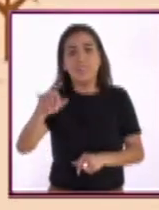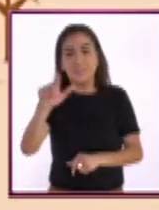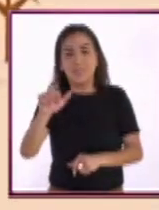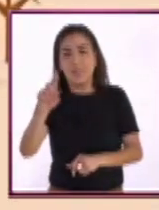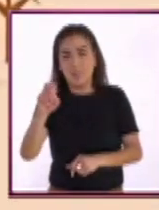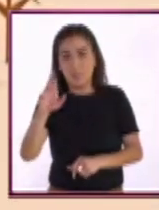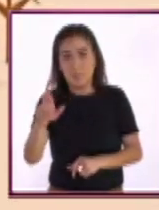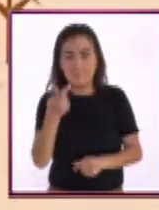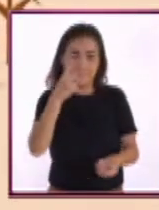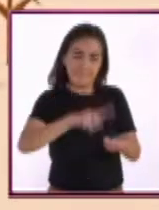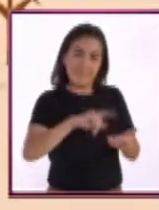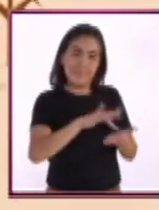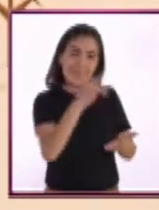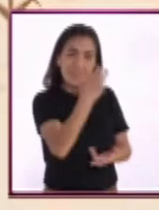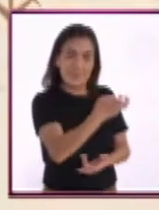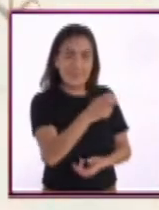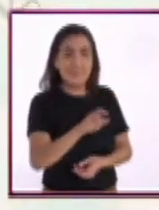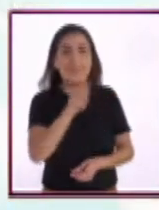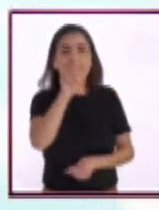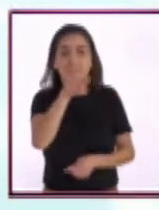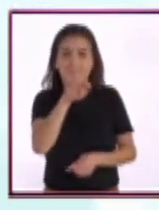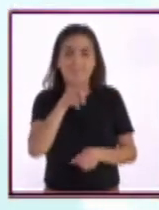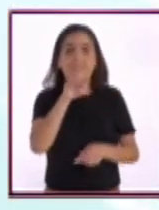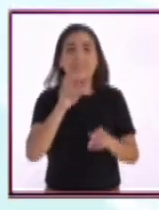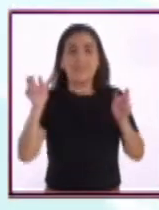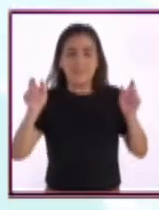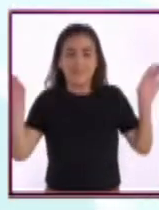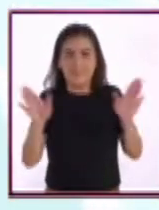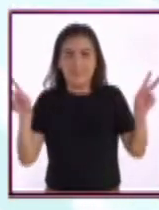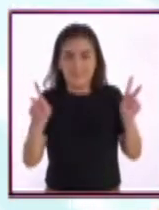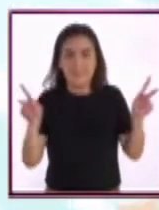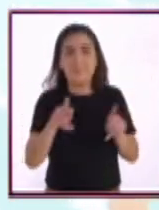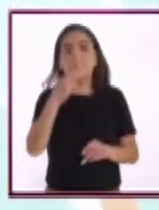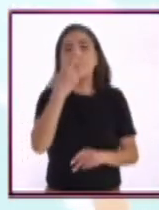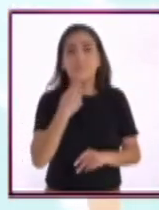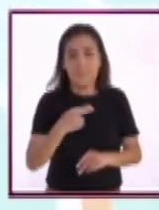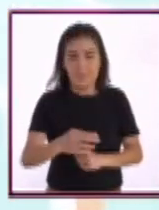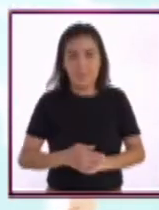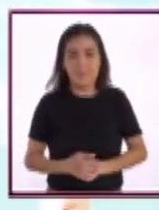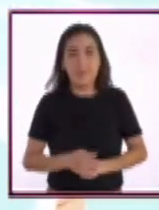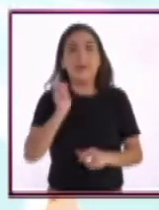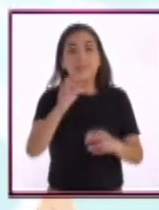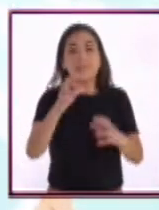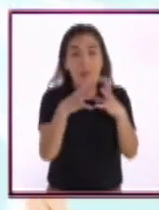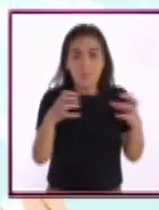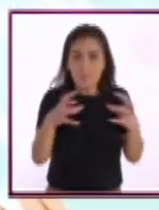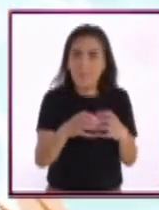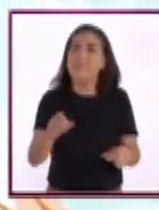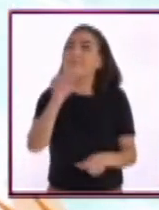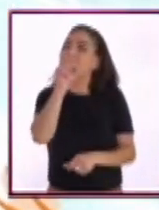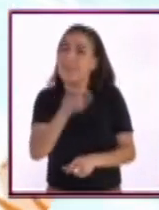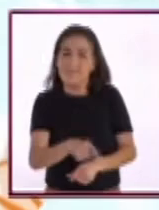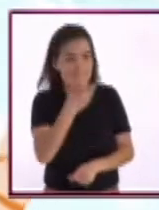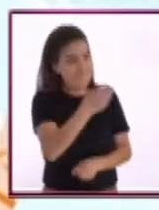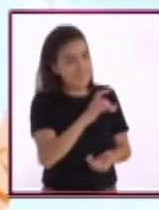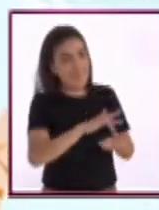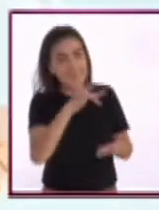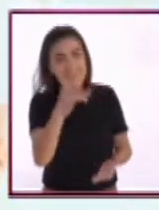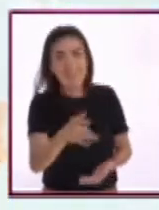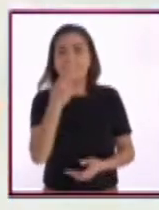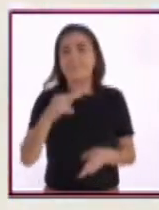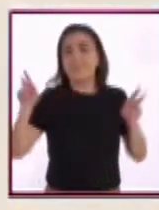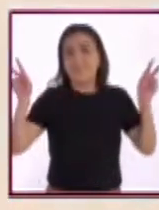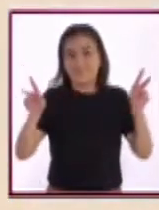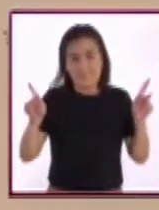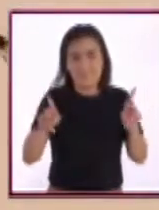dentro de los cuales están las abejas. Son tan importantes que cultivos como el algodón también necesitan de